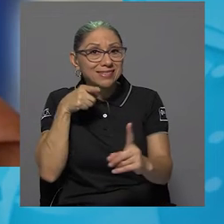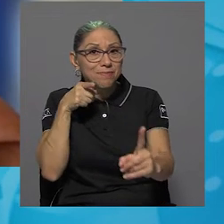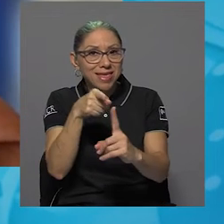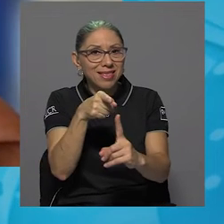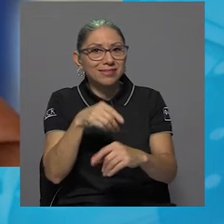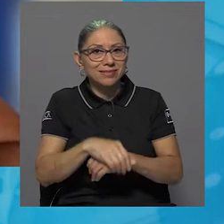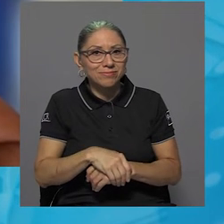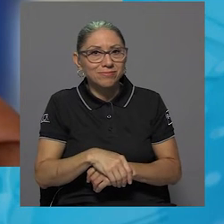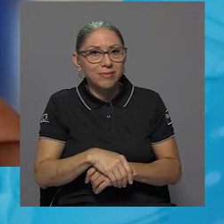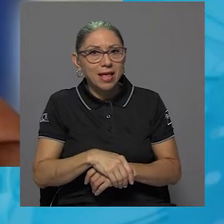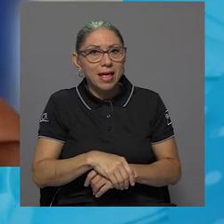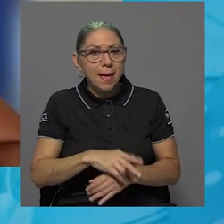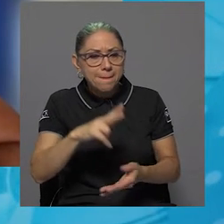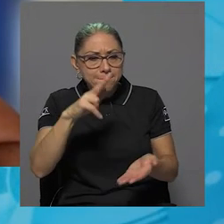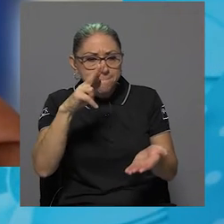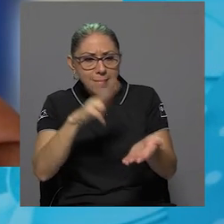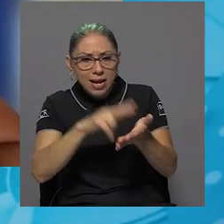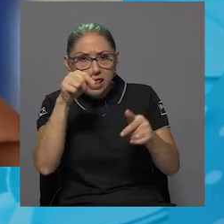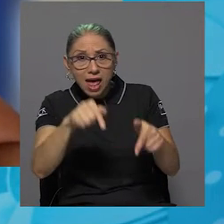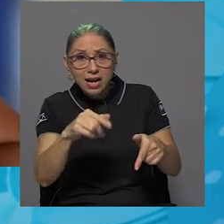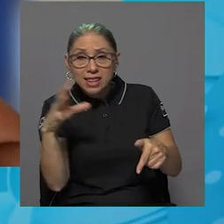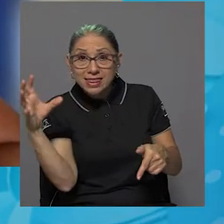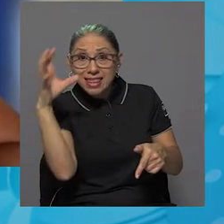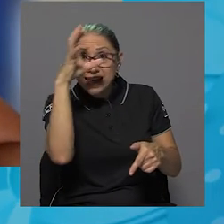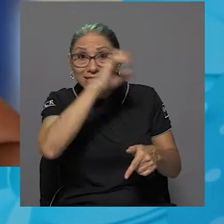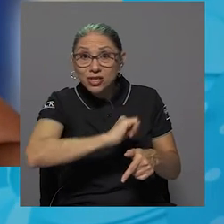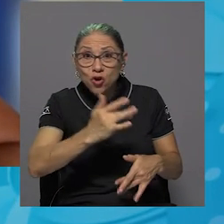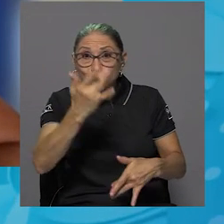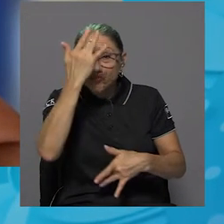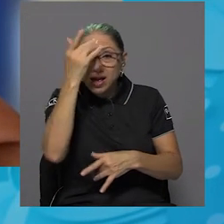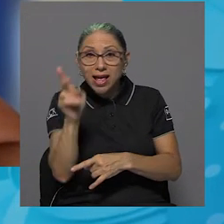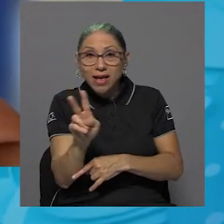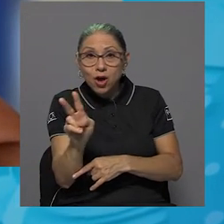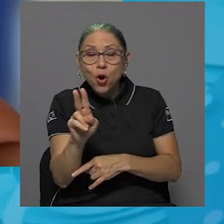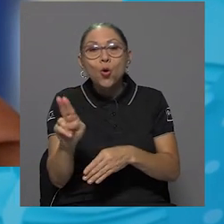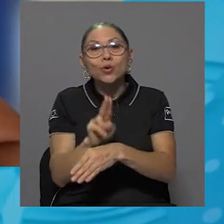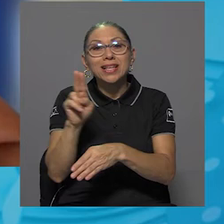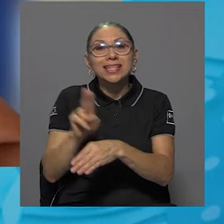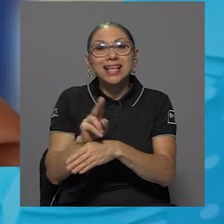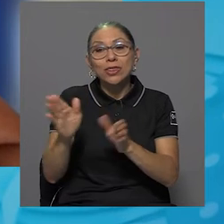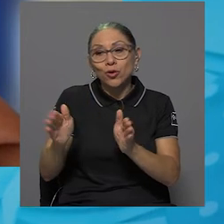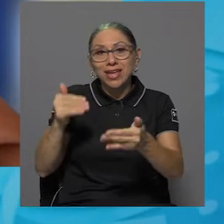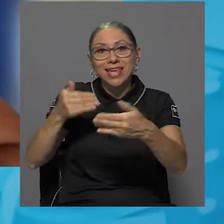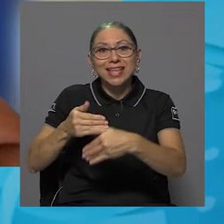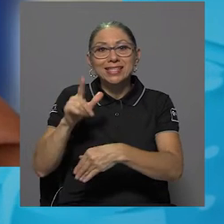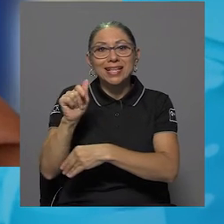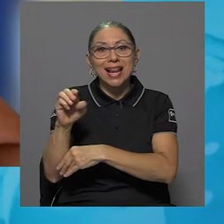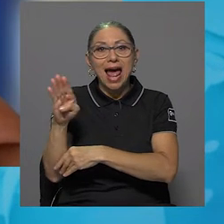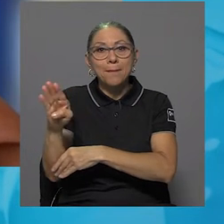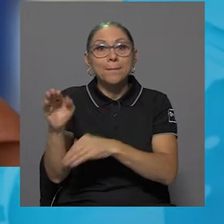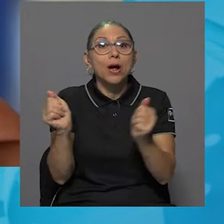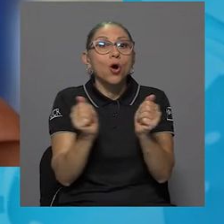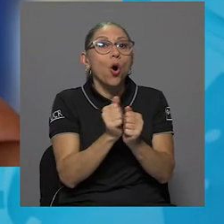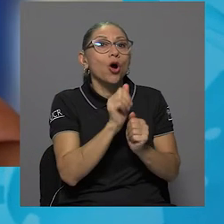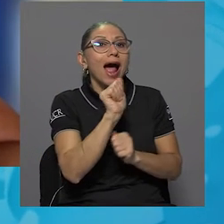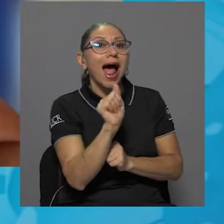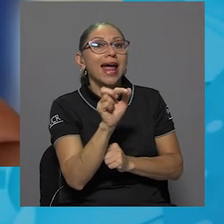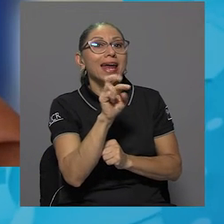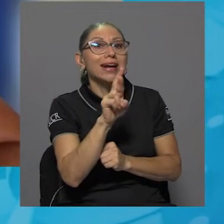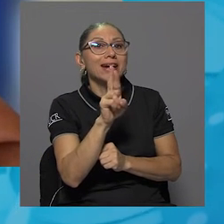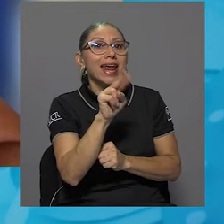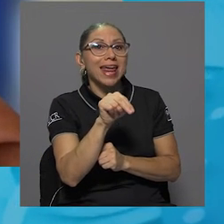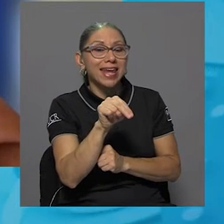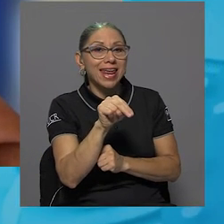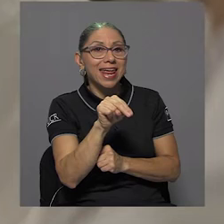validar la detección del virus usando los kits LAMP con ARN extraído con una prueba